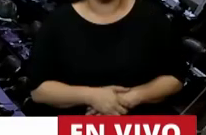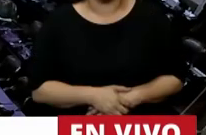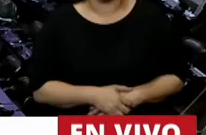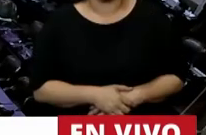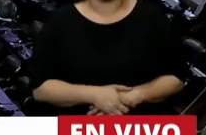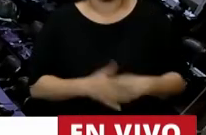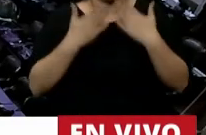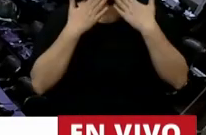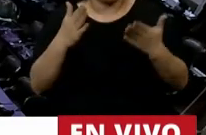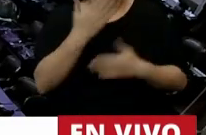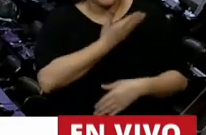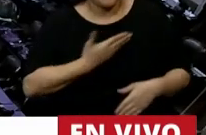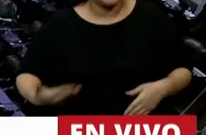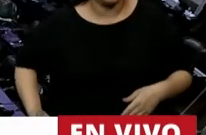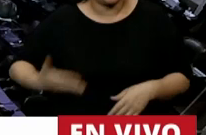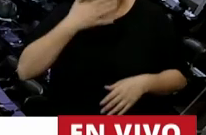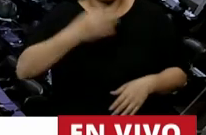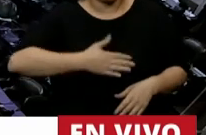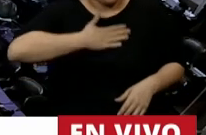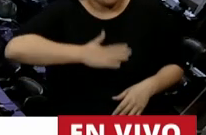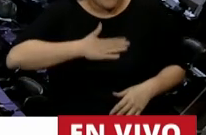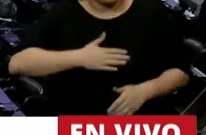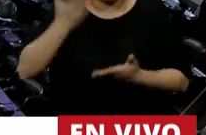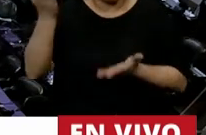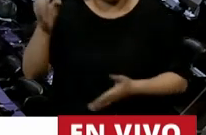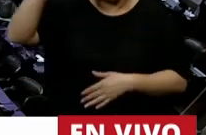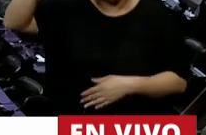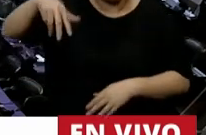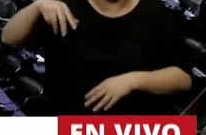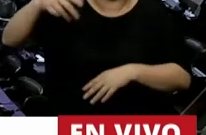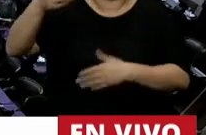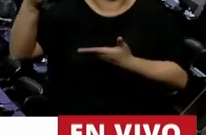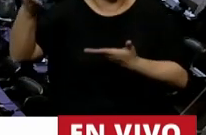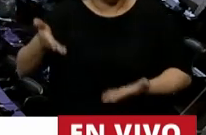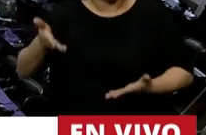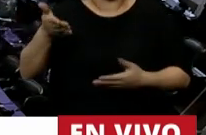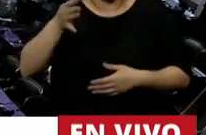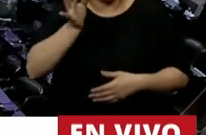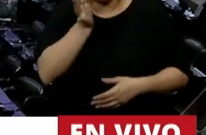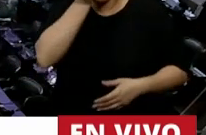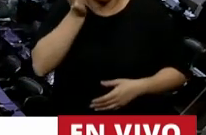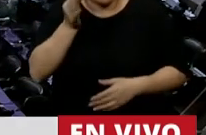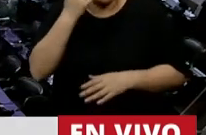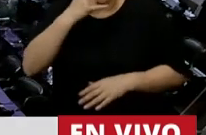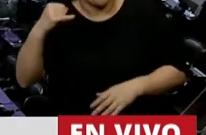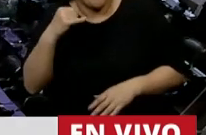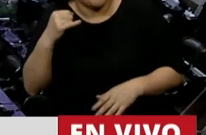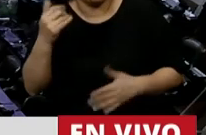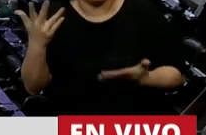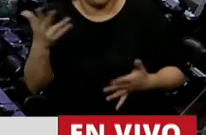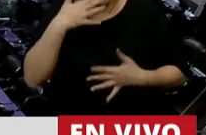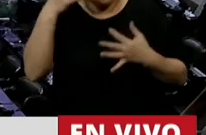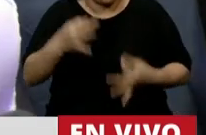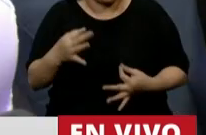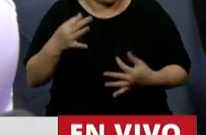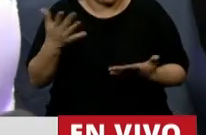hoy esté presidiendo y que sus resultados hayan sido negativos. Lamento, y esto no es una crítica a ustedes, sino al sistema